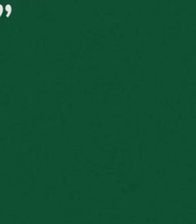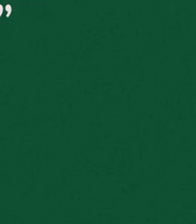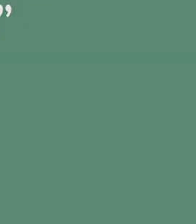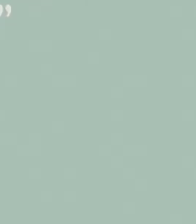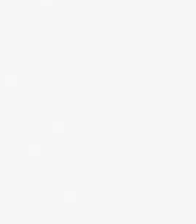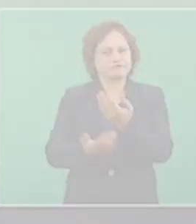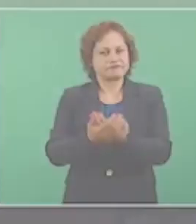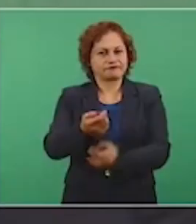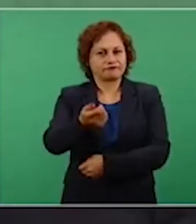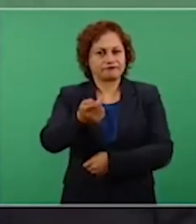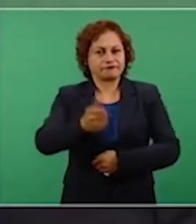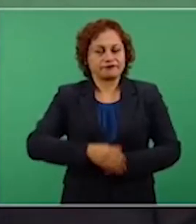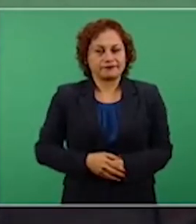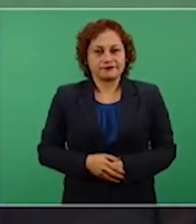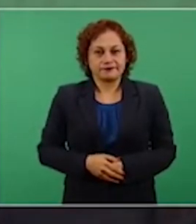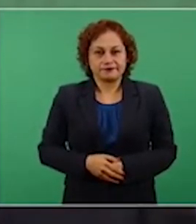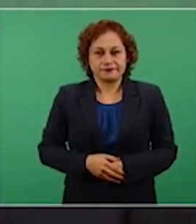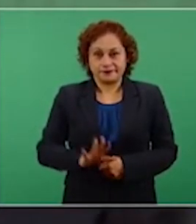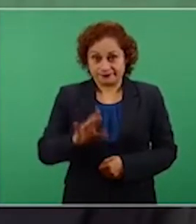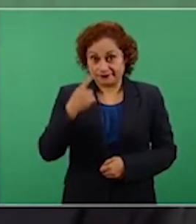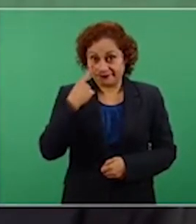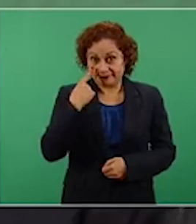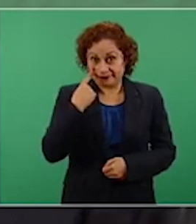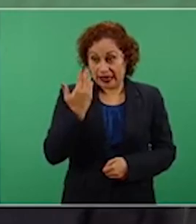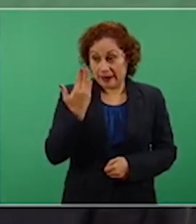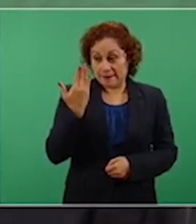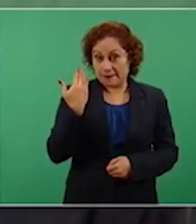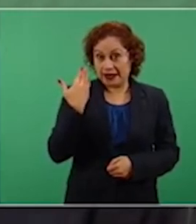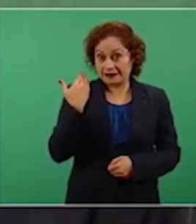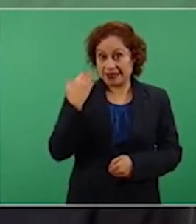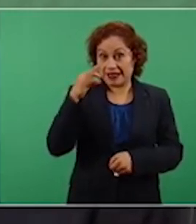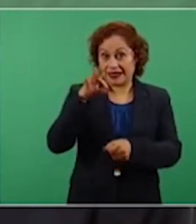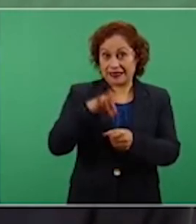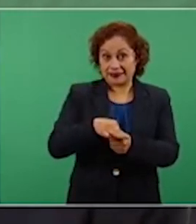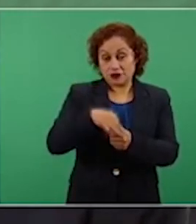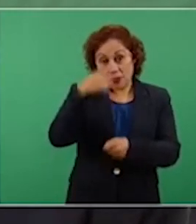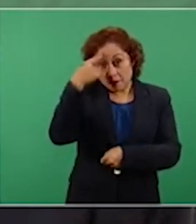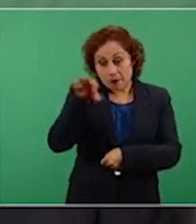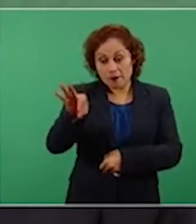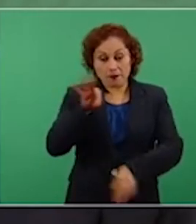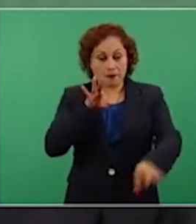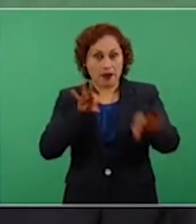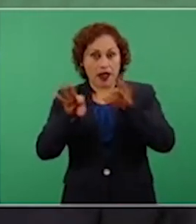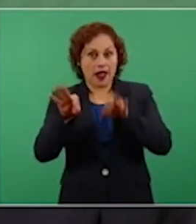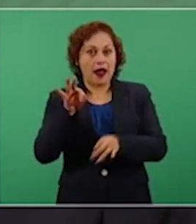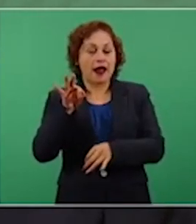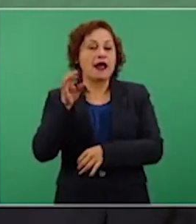En la elección pasada de legisladores en los estados